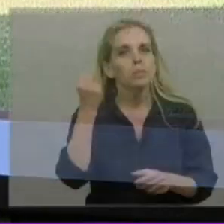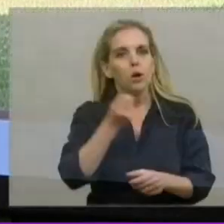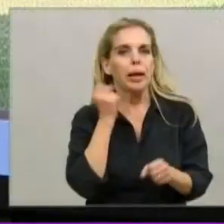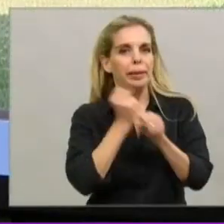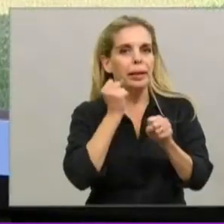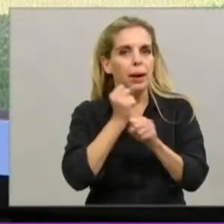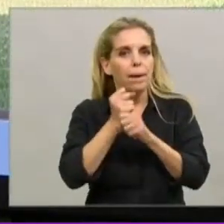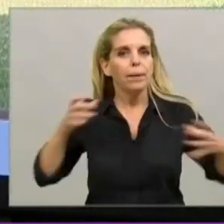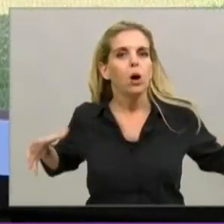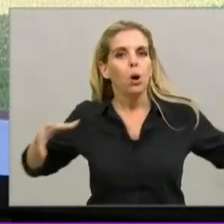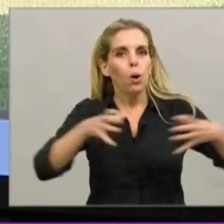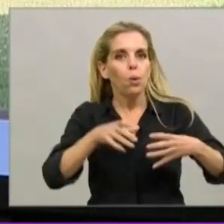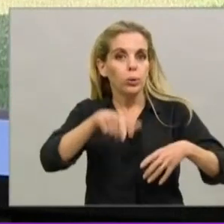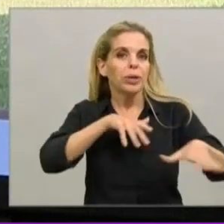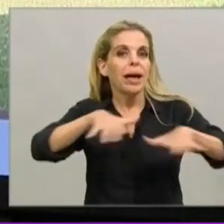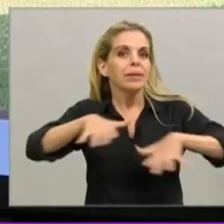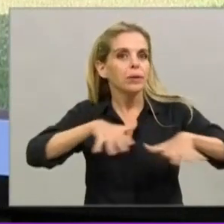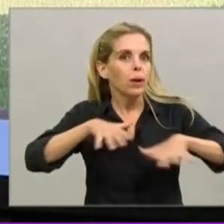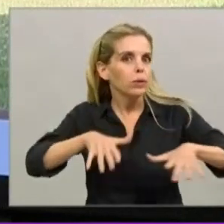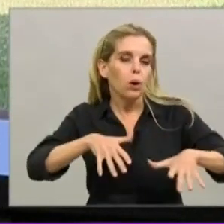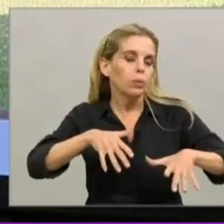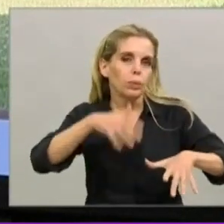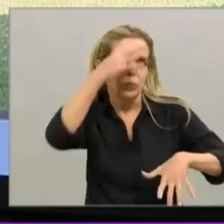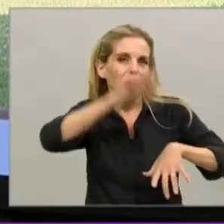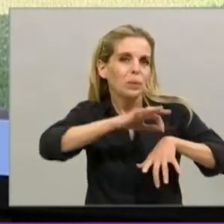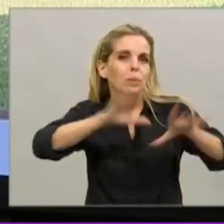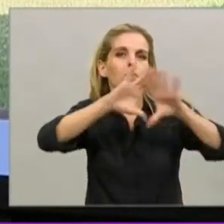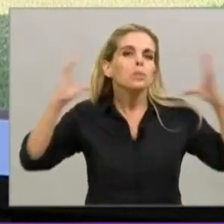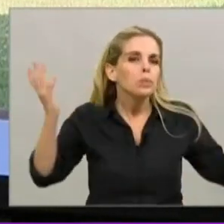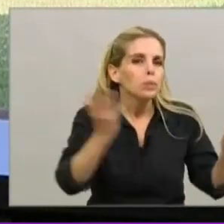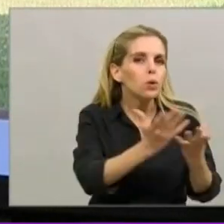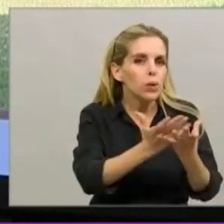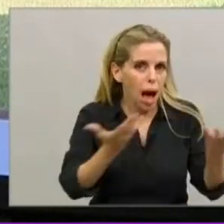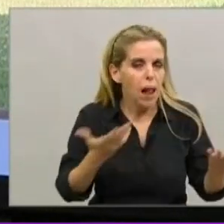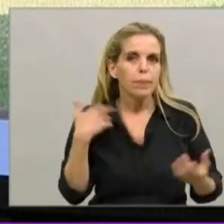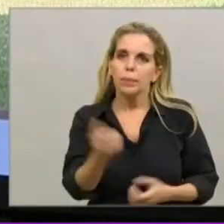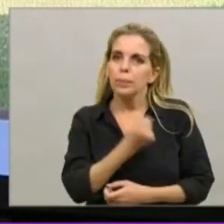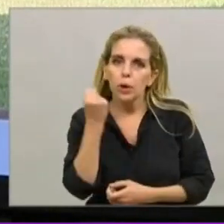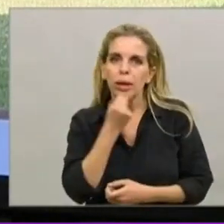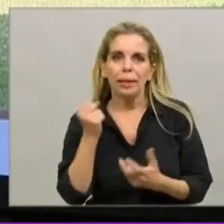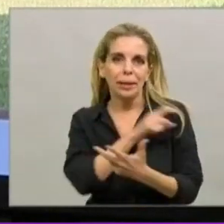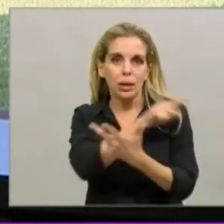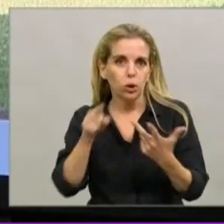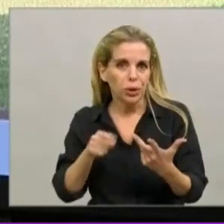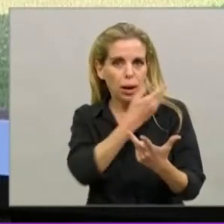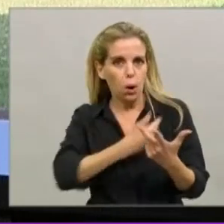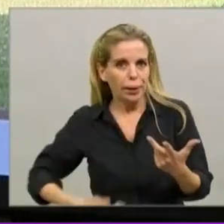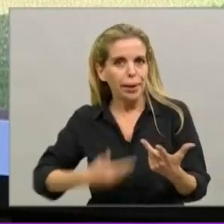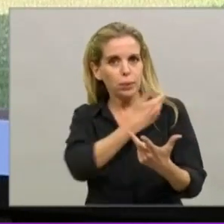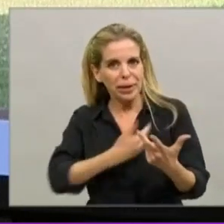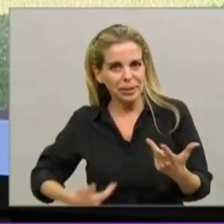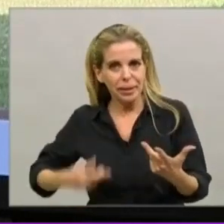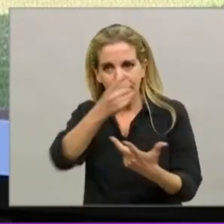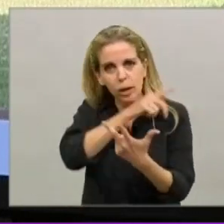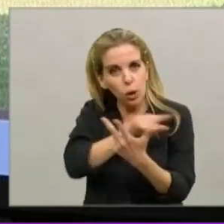conjunto ante esta catástrofe sanitaria que sufre el mundo entero. Yo valoro mucho que estemos trabajando juntos, lo hicimos desde el primer día y